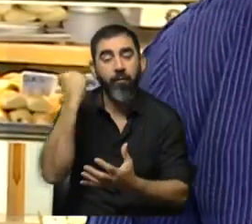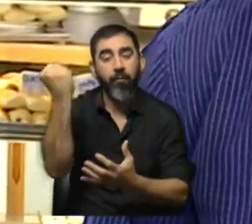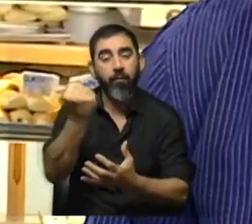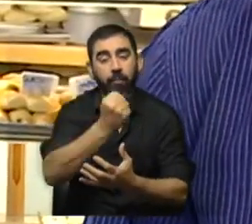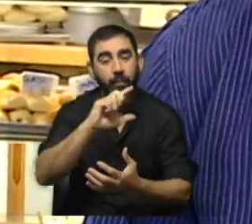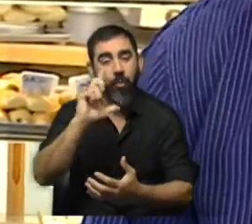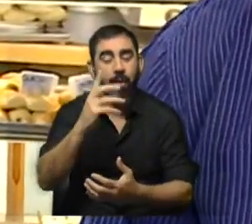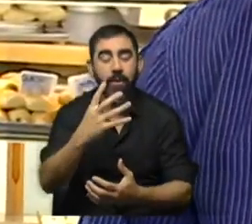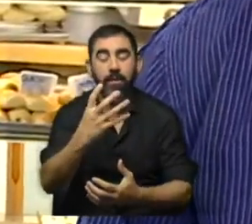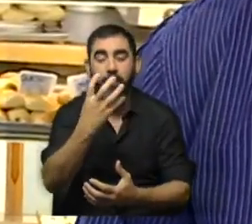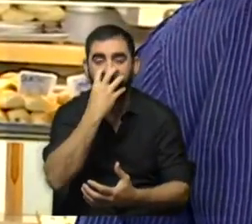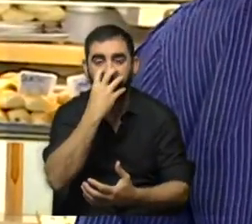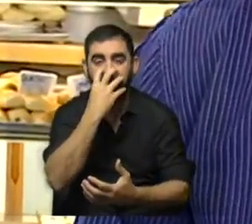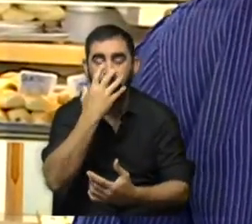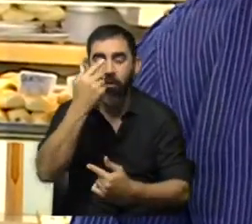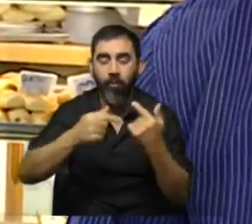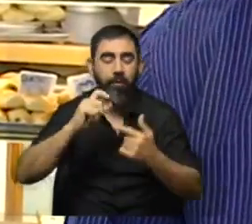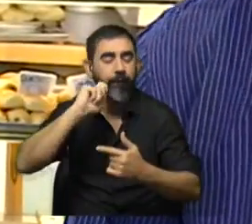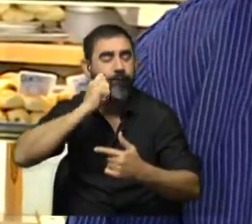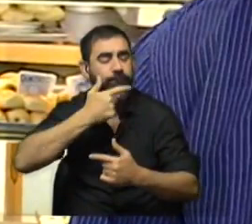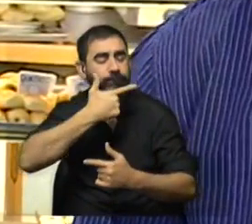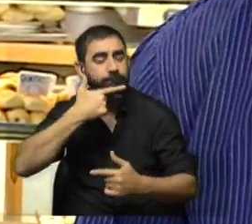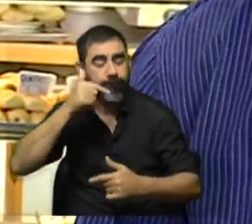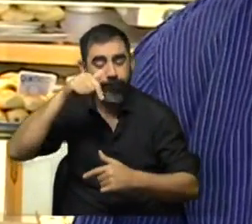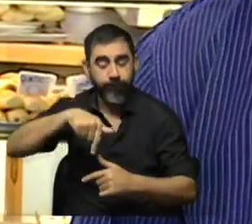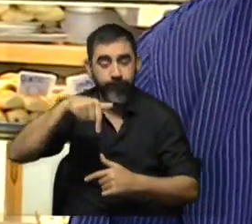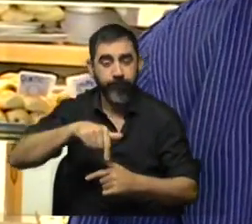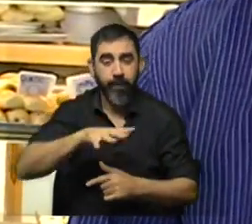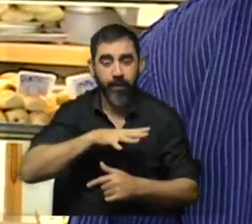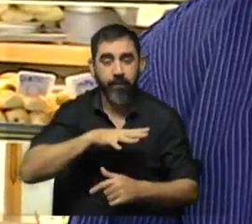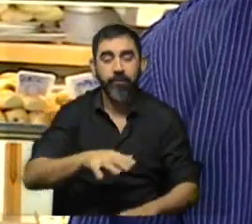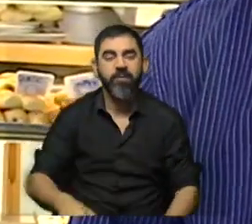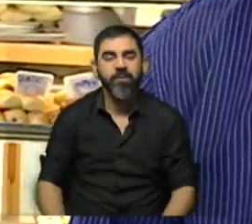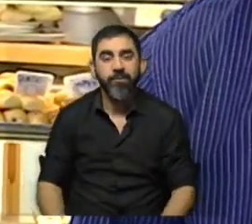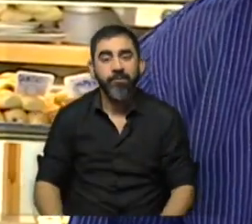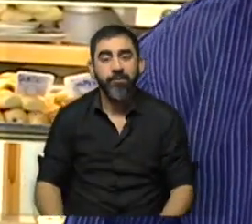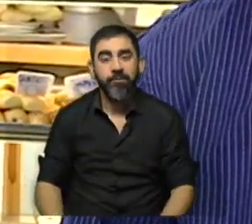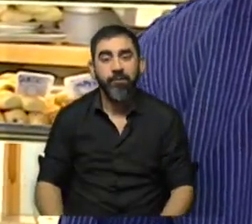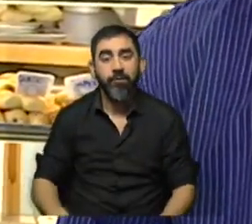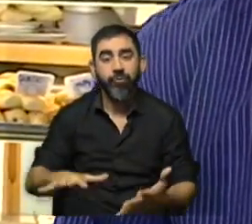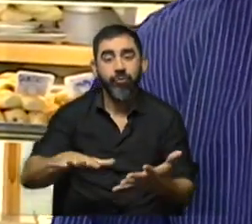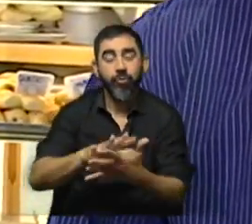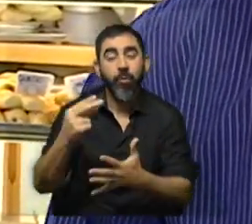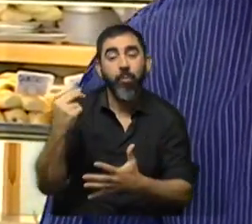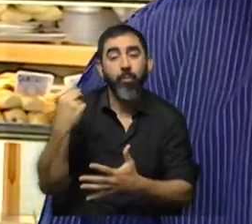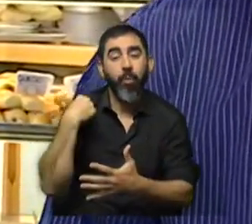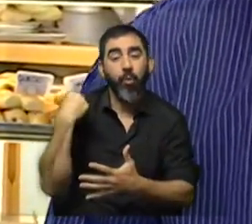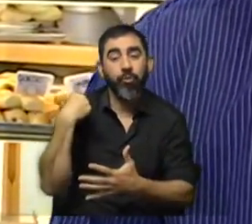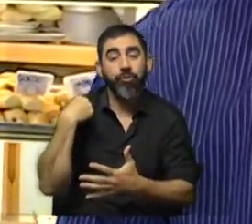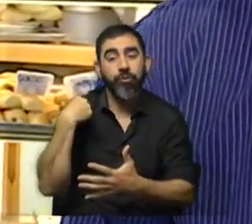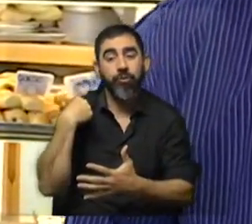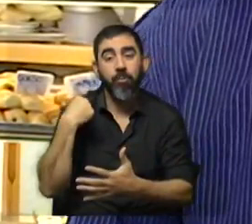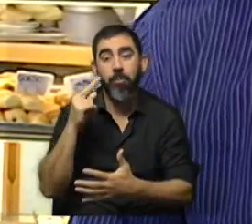tapabocas porque con todas las cosas ricas que hay aquí en La Vuelta. Estamos en la zona de depósitos en la